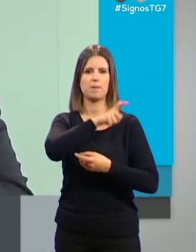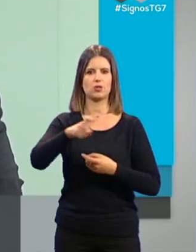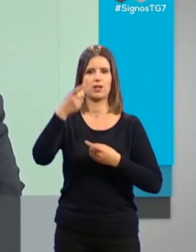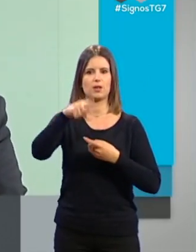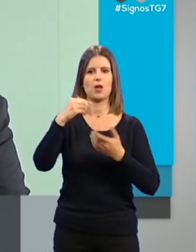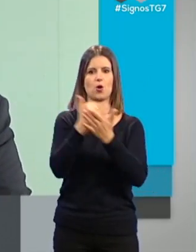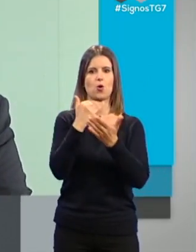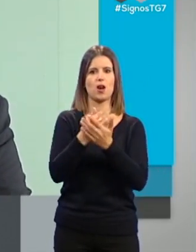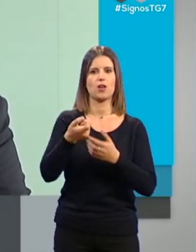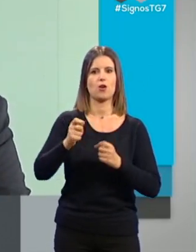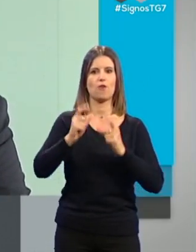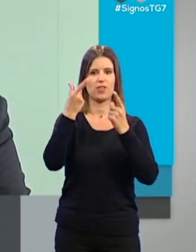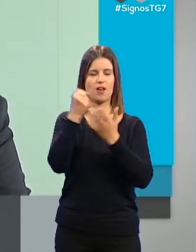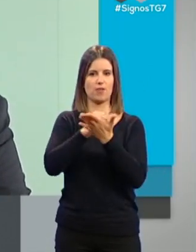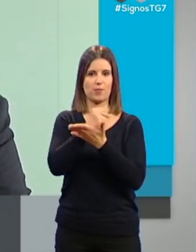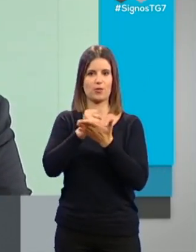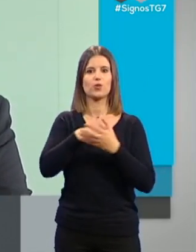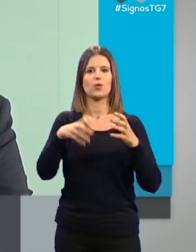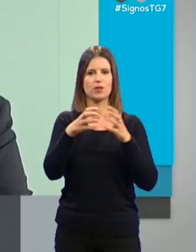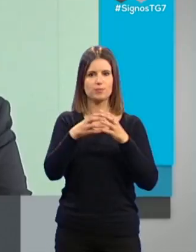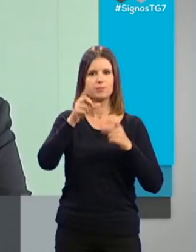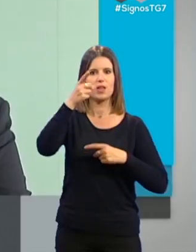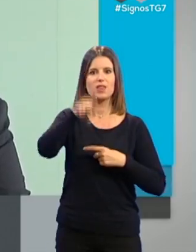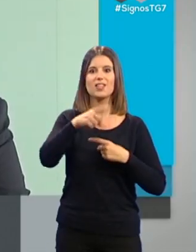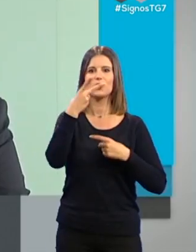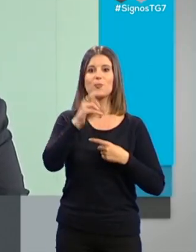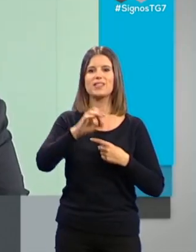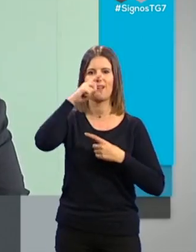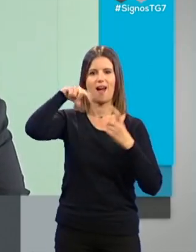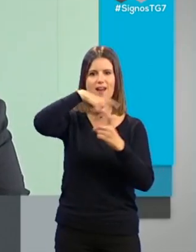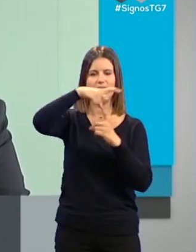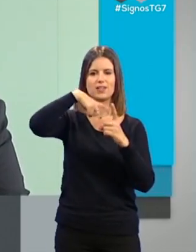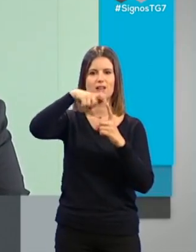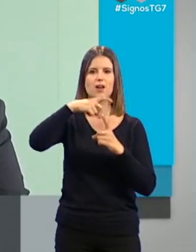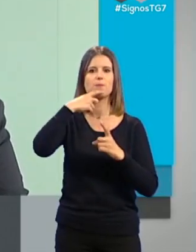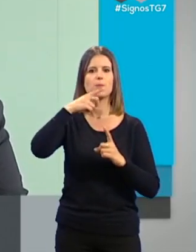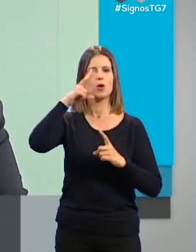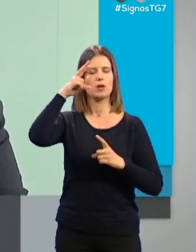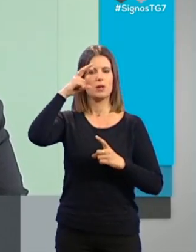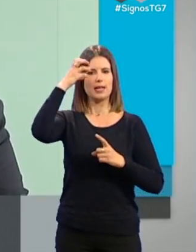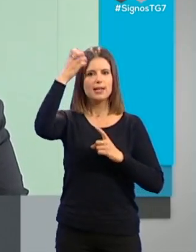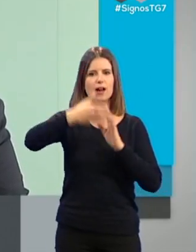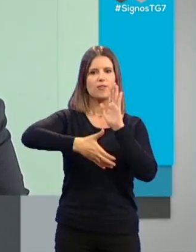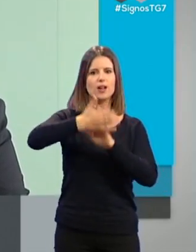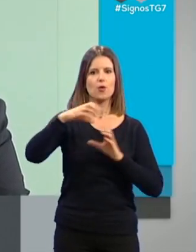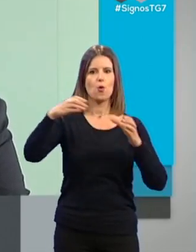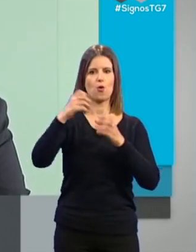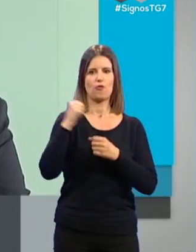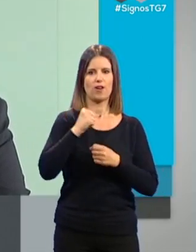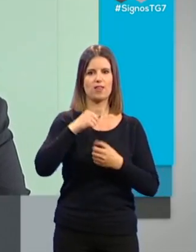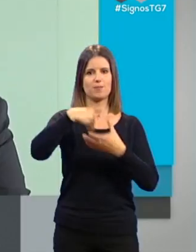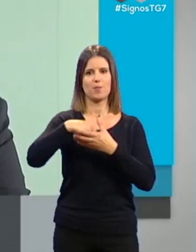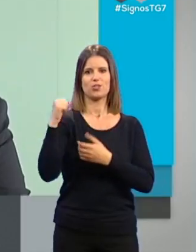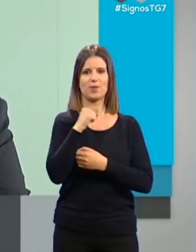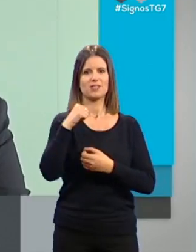Ecológico Oficial de Farmacéuticos de Granada en su 120 aniversario, a la Real Federación de Hermandad y Cofradías de Semana Santa de la ciudad de